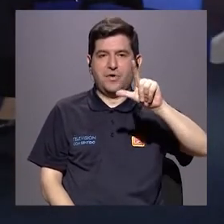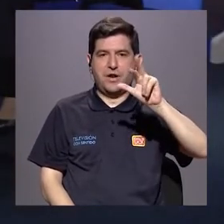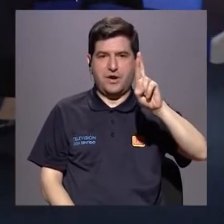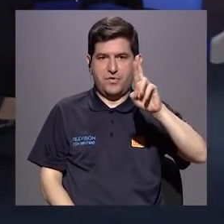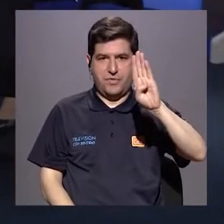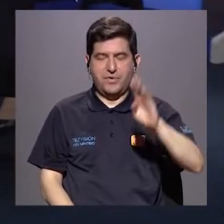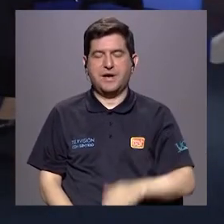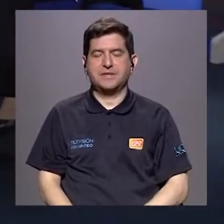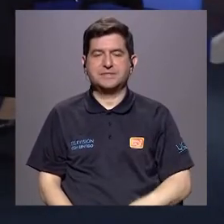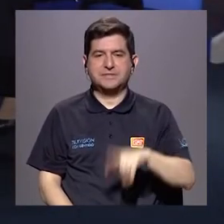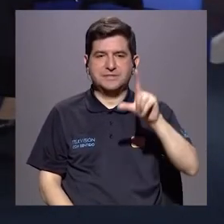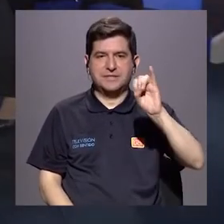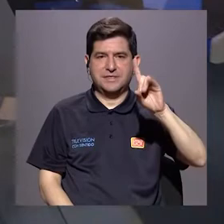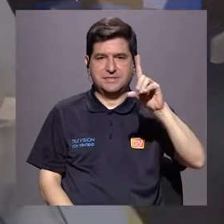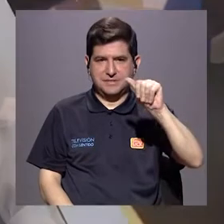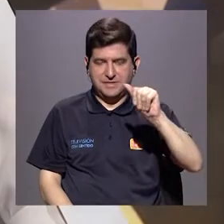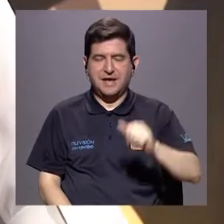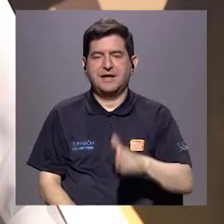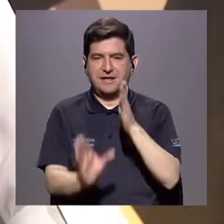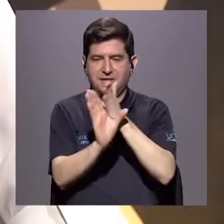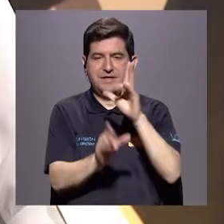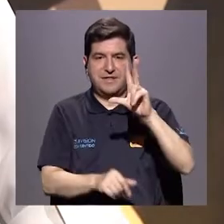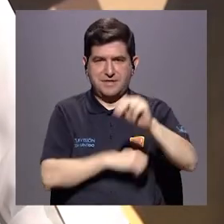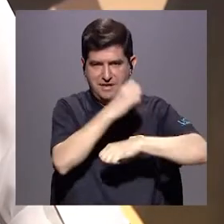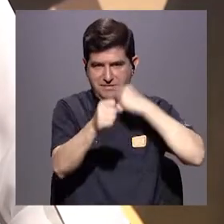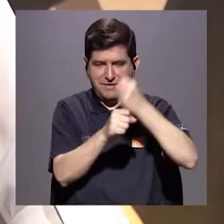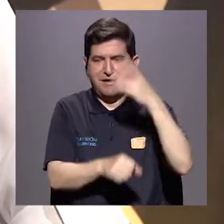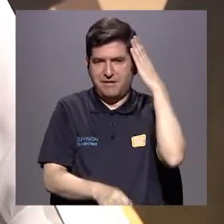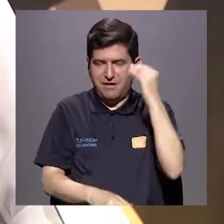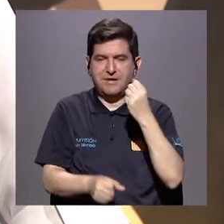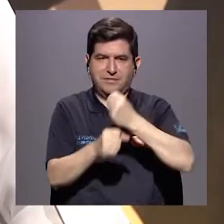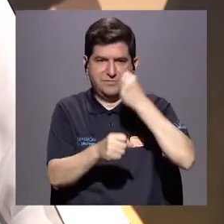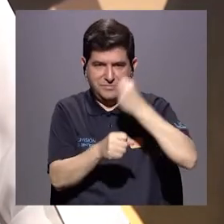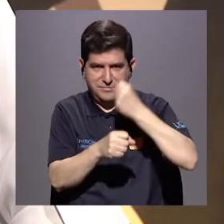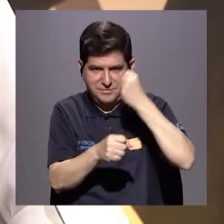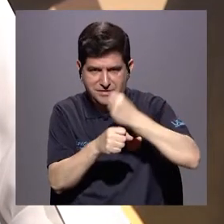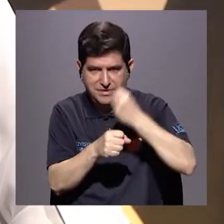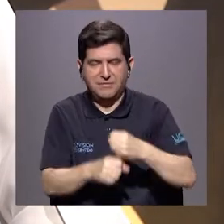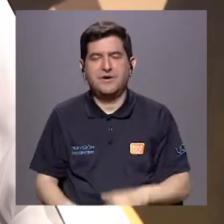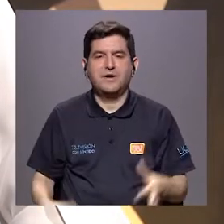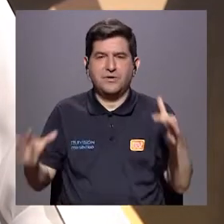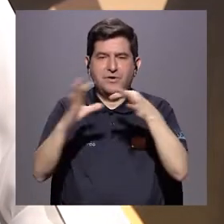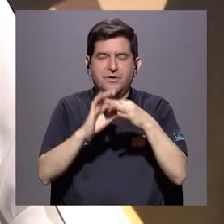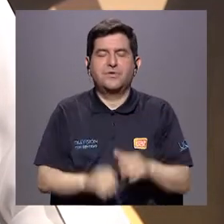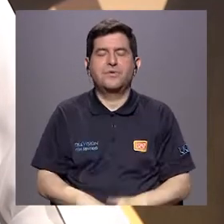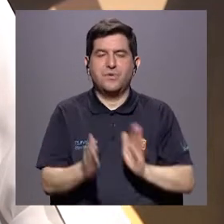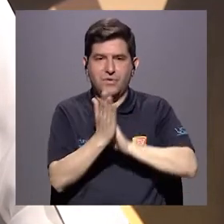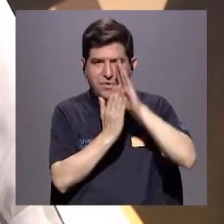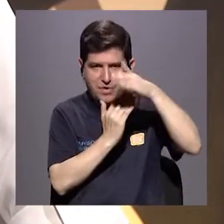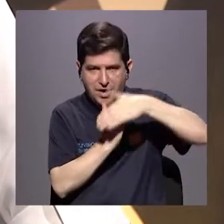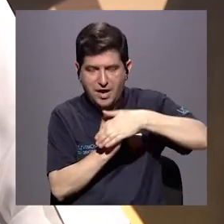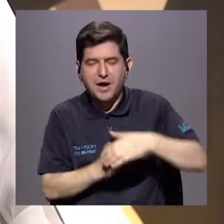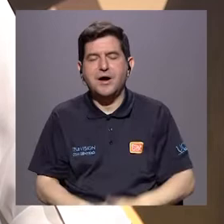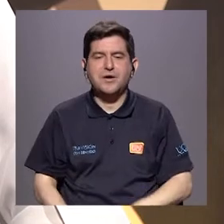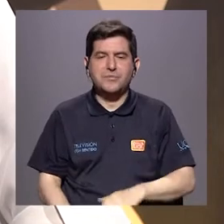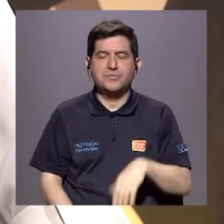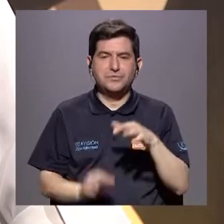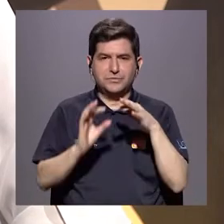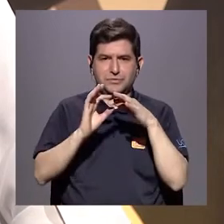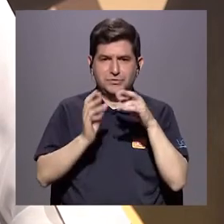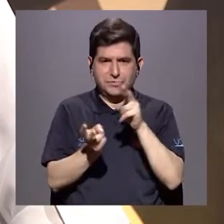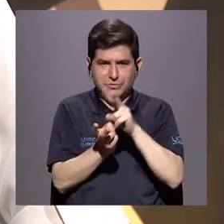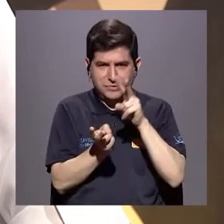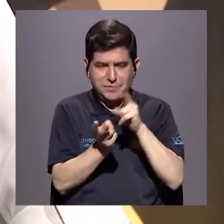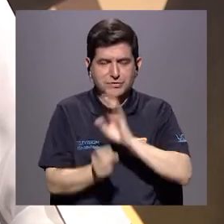quien es licenciada en Psicología con 30 años de experiencia en el trabajo sobre abuso sexual infantil. Ese